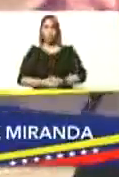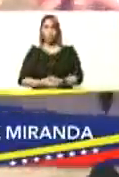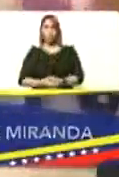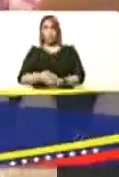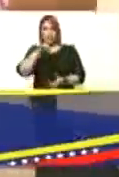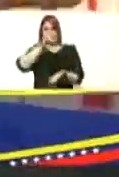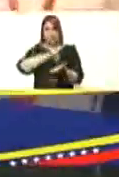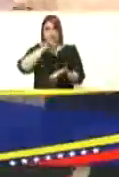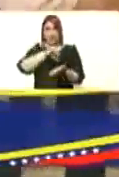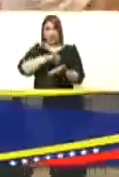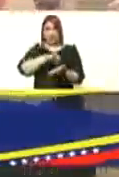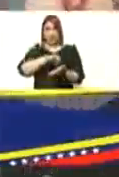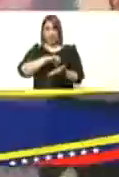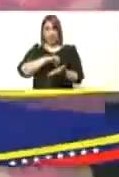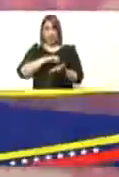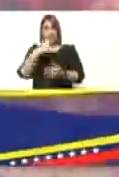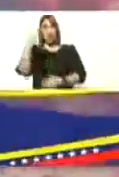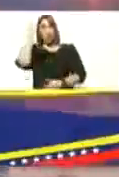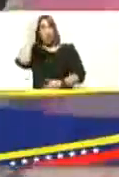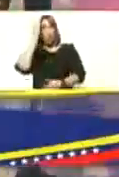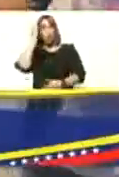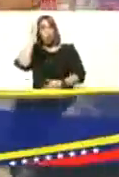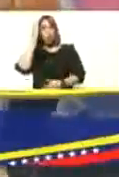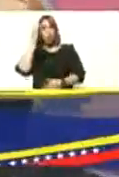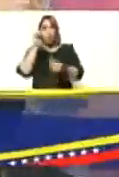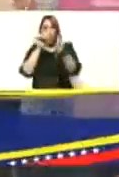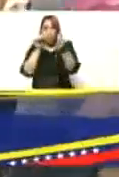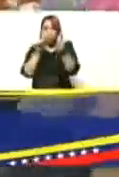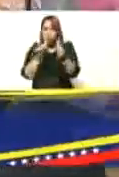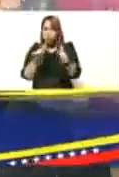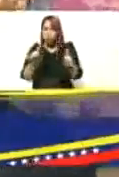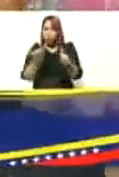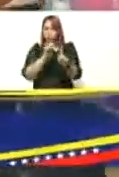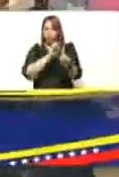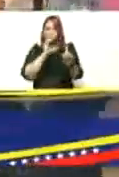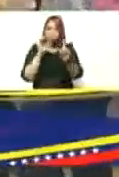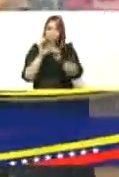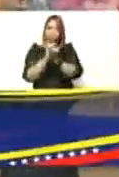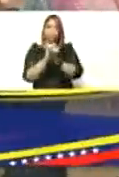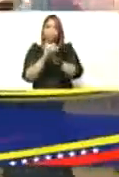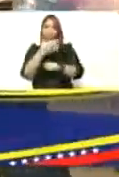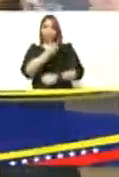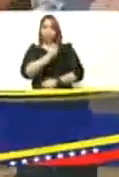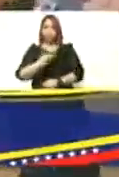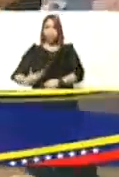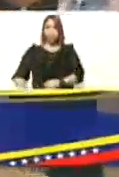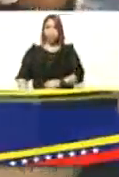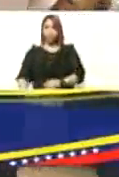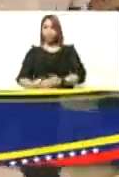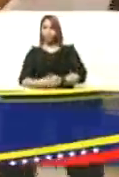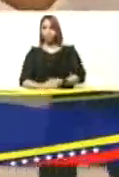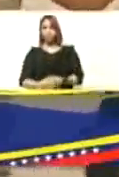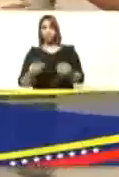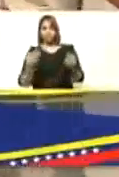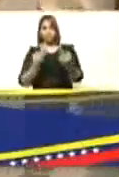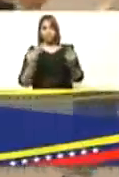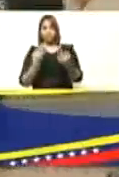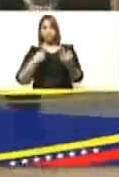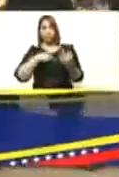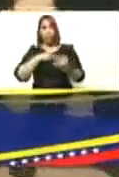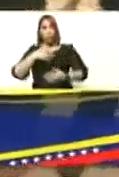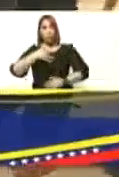epicentro del conocimiento del arte de la cultura presidente y de verdad que nos sentimos